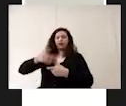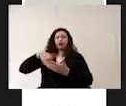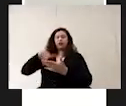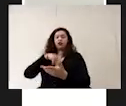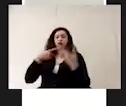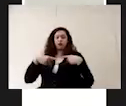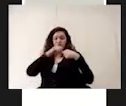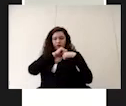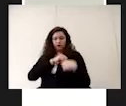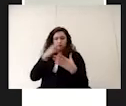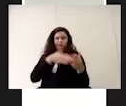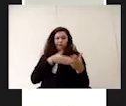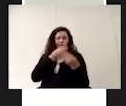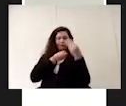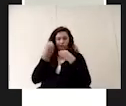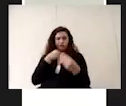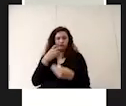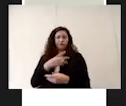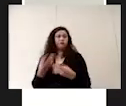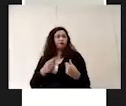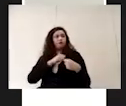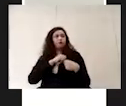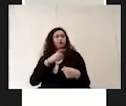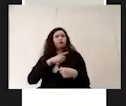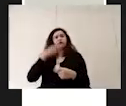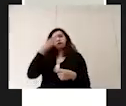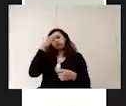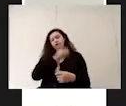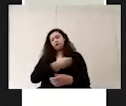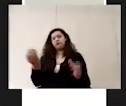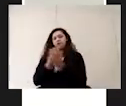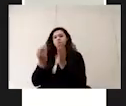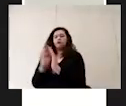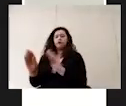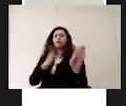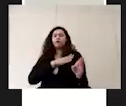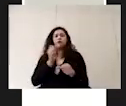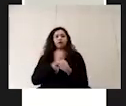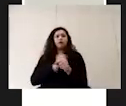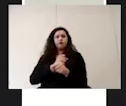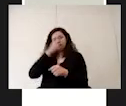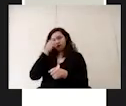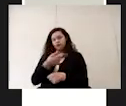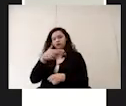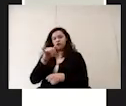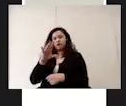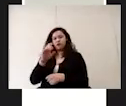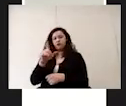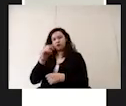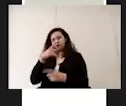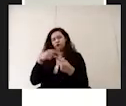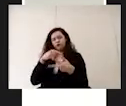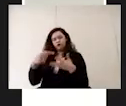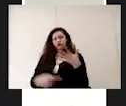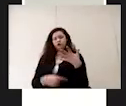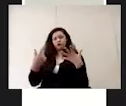preparación y manejo de alimentos debe estar capacitado en las buenas prácticas de higiene que aparte de los cinco puntos que vimos